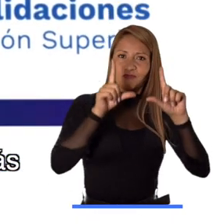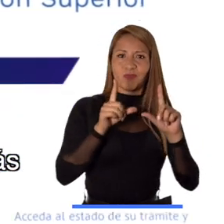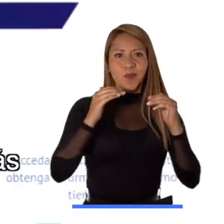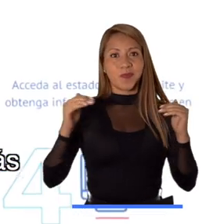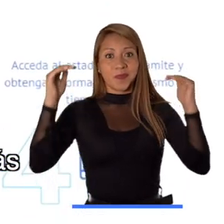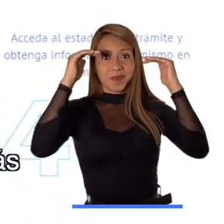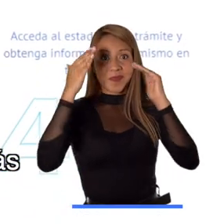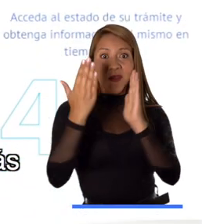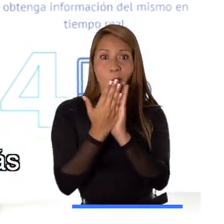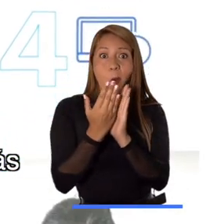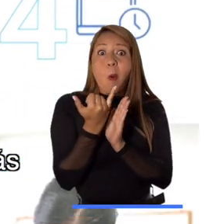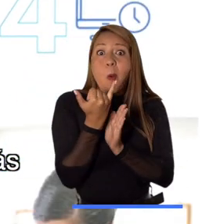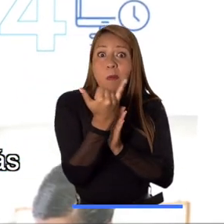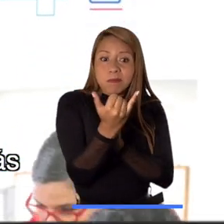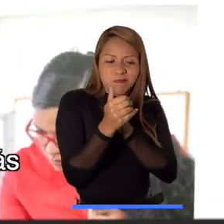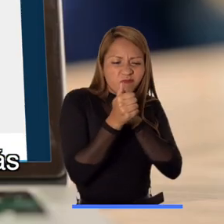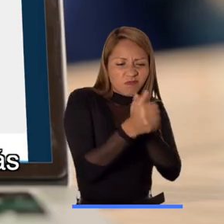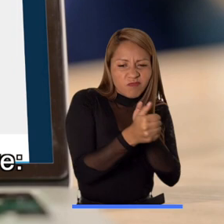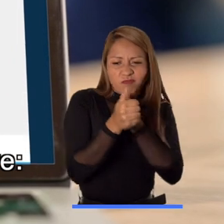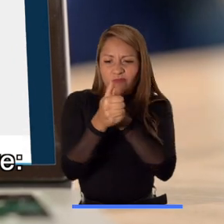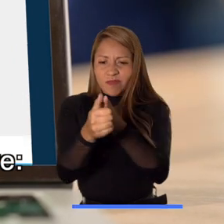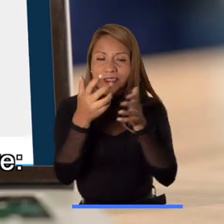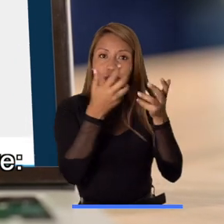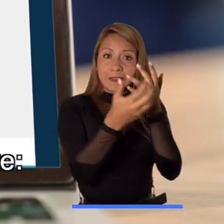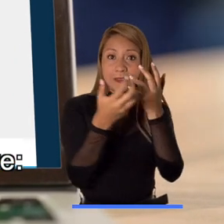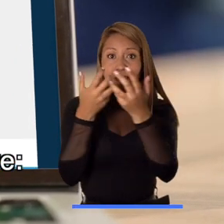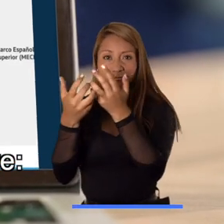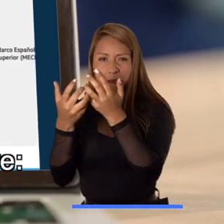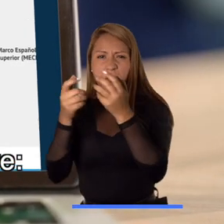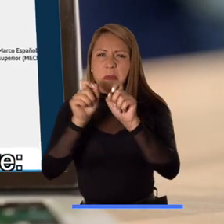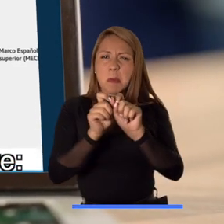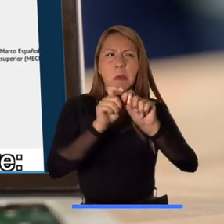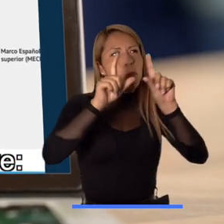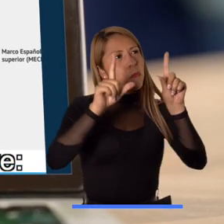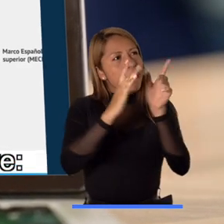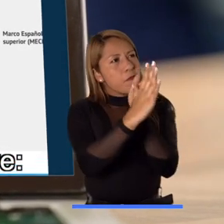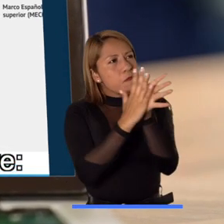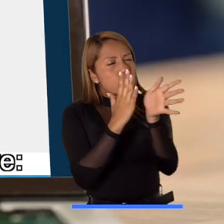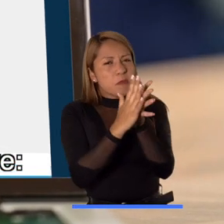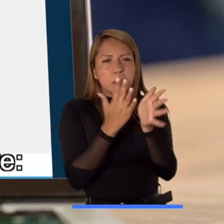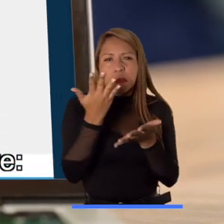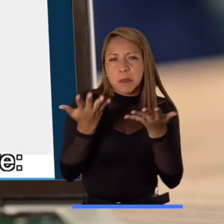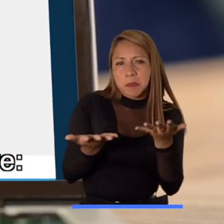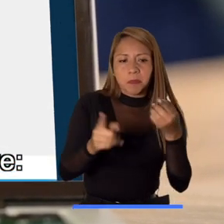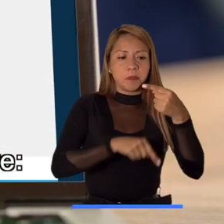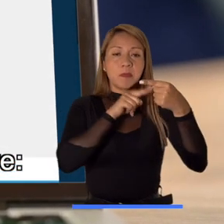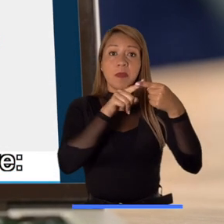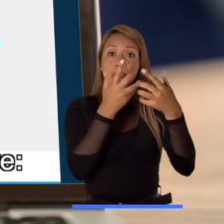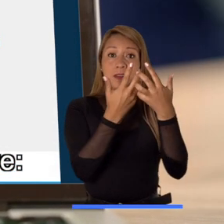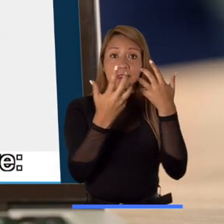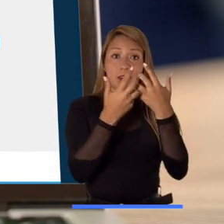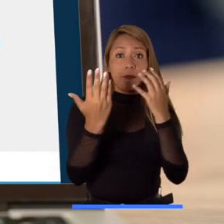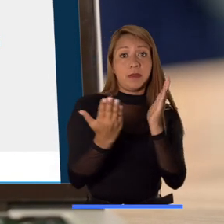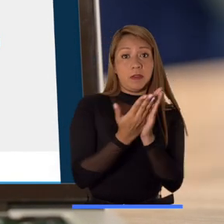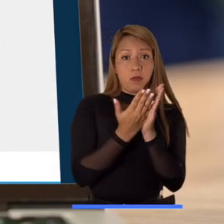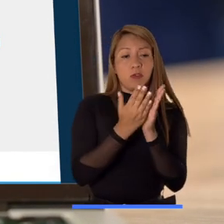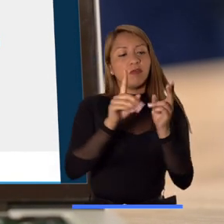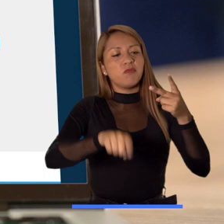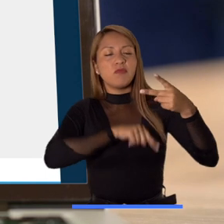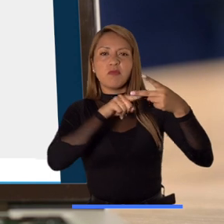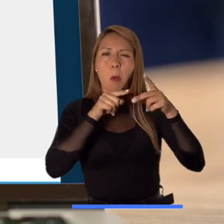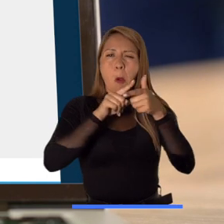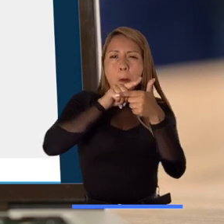Allí encontrarás las guías de sistemas educativos. En las guías puedes encontrar información sobre sistemas de educación superior, tablas